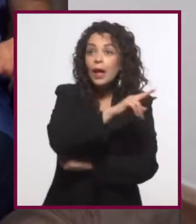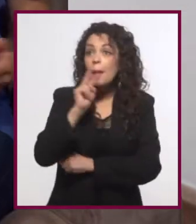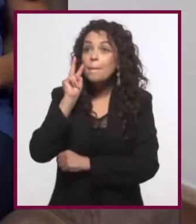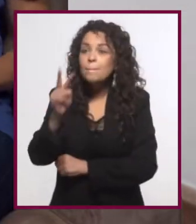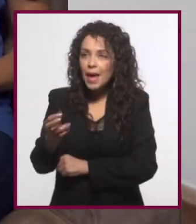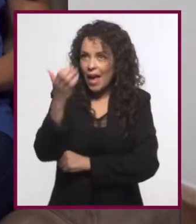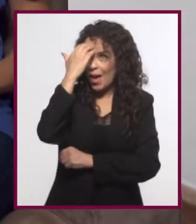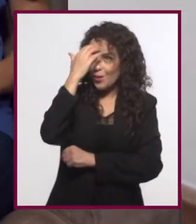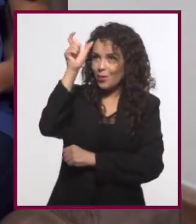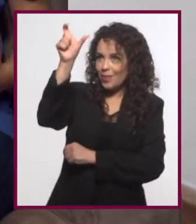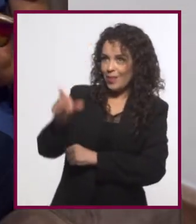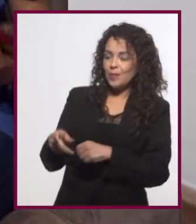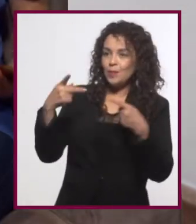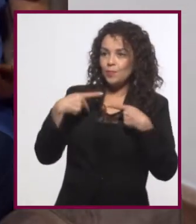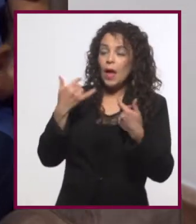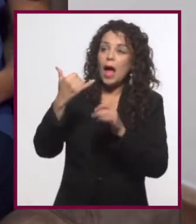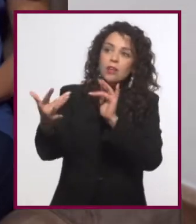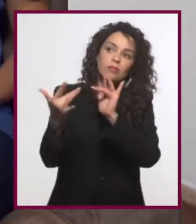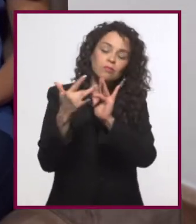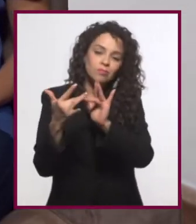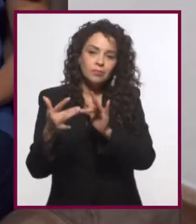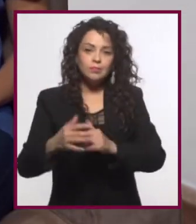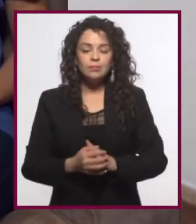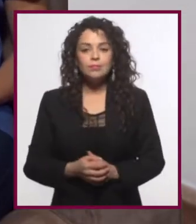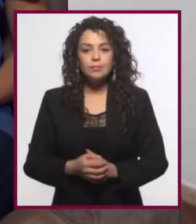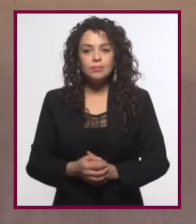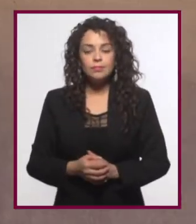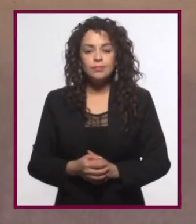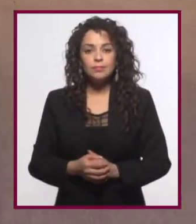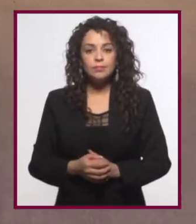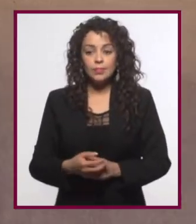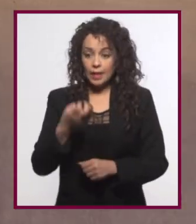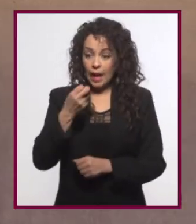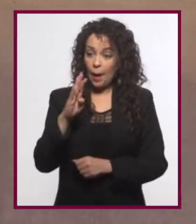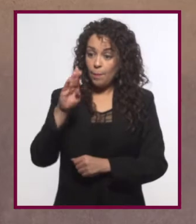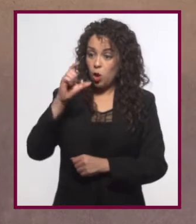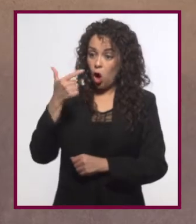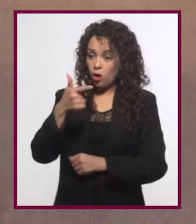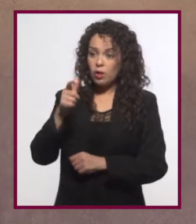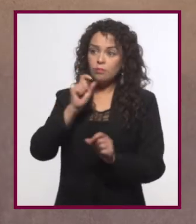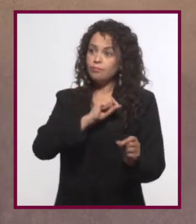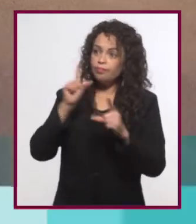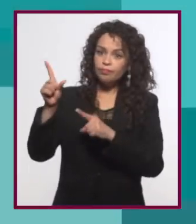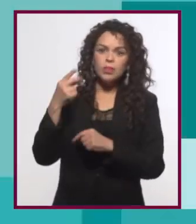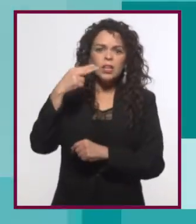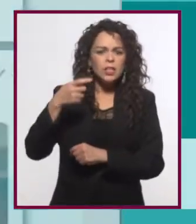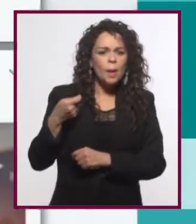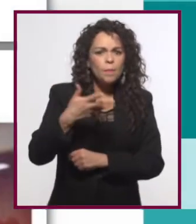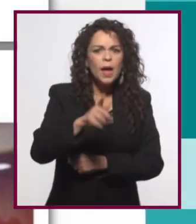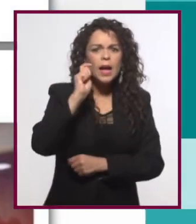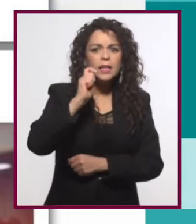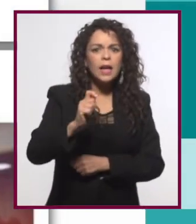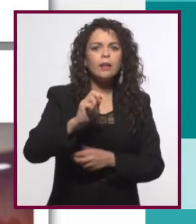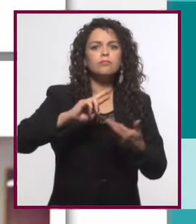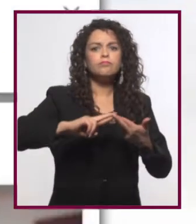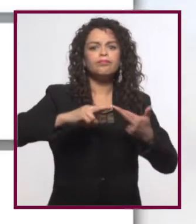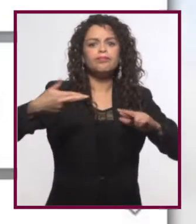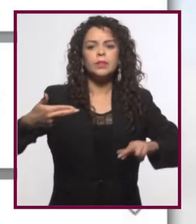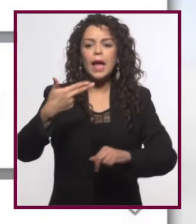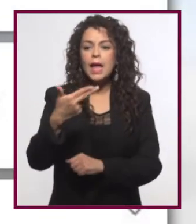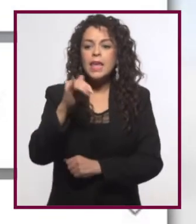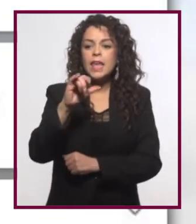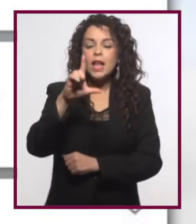informado o interactuar con el creador de estos. A las interacciones con lo publicado en los blogs se les llama hilos. Que